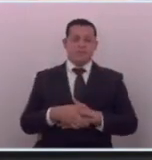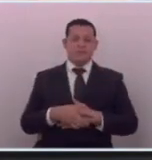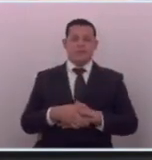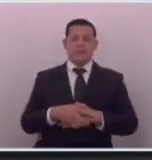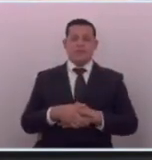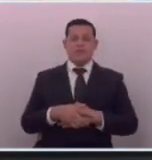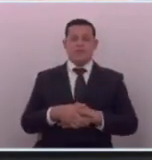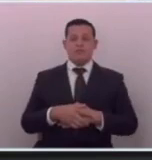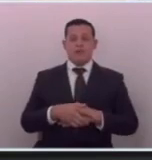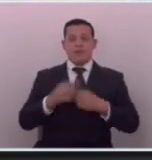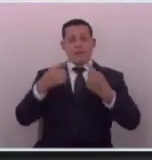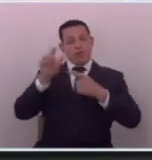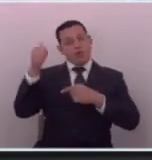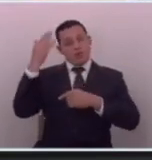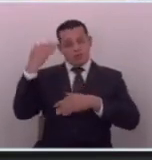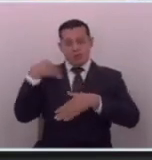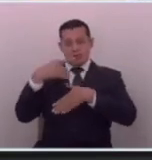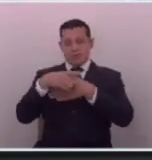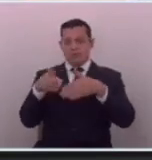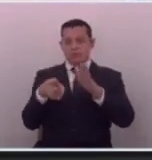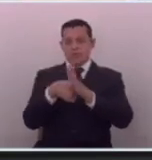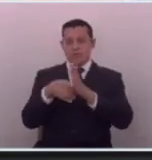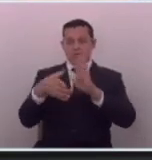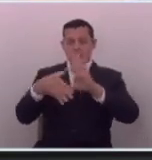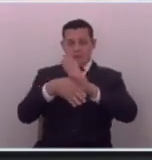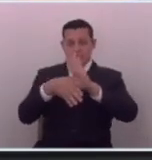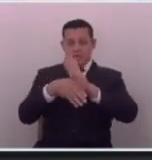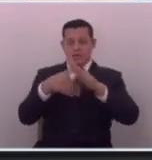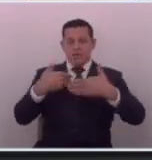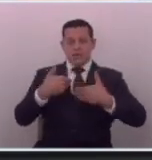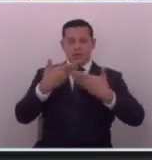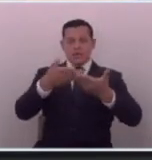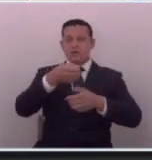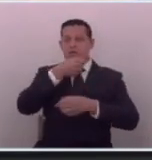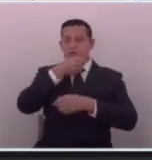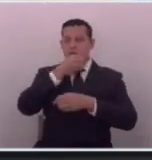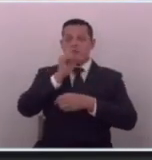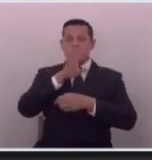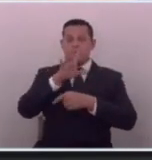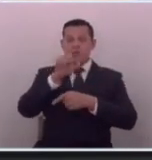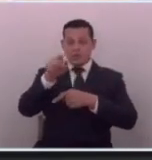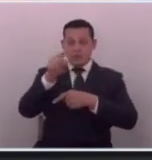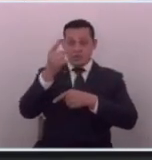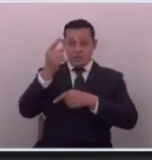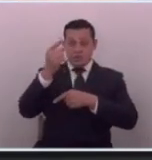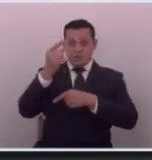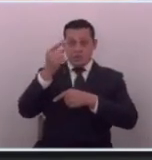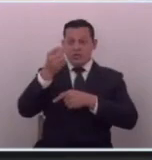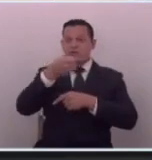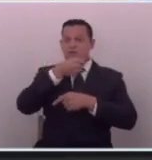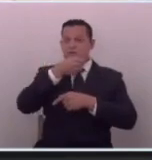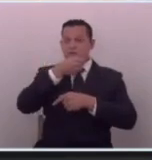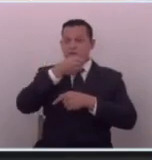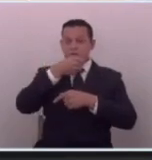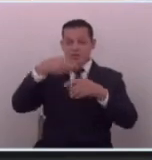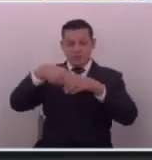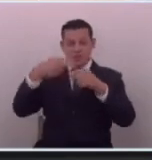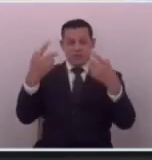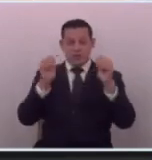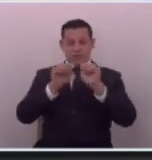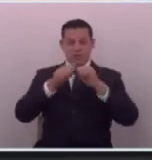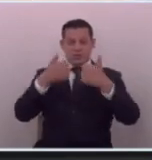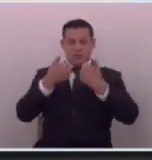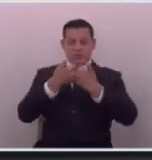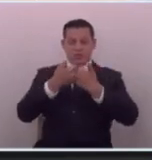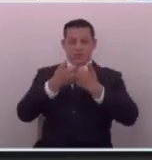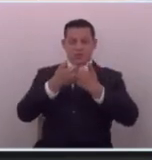pero otra diputada del FMLN daba datos y decía que su fuente es la asociación de